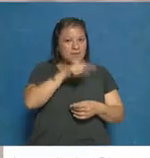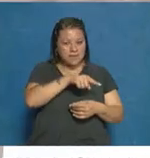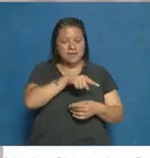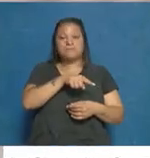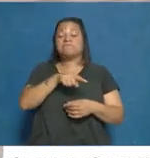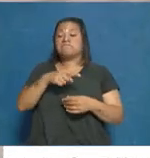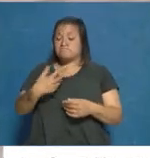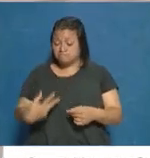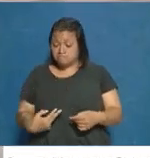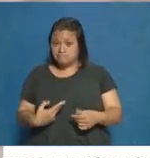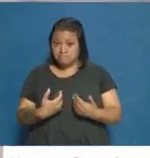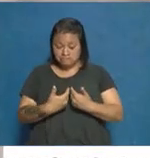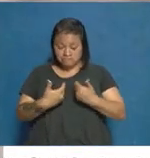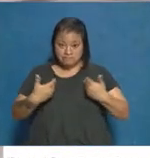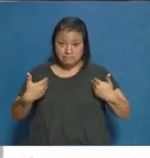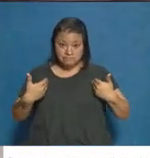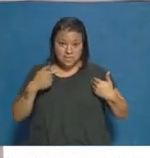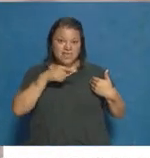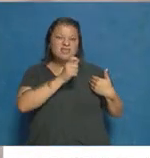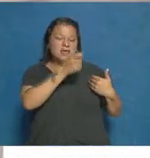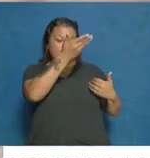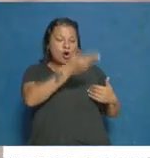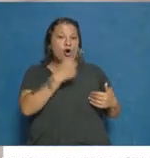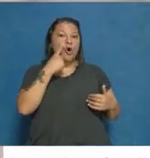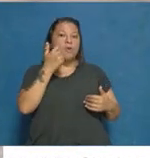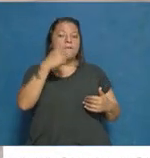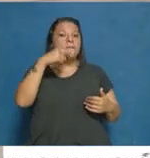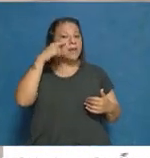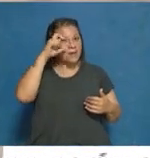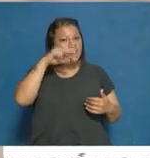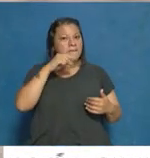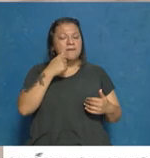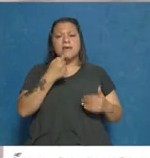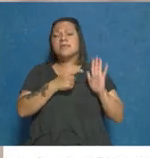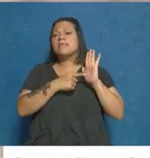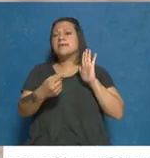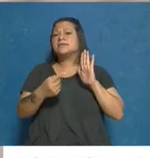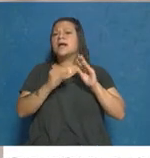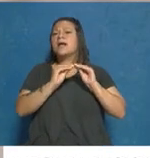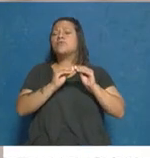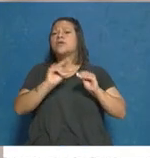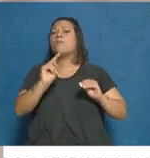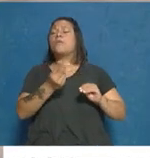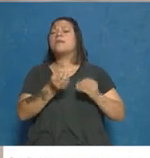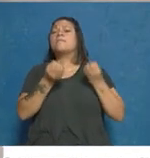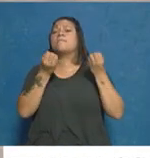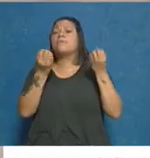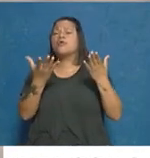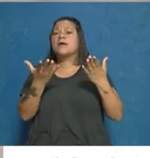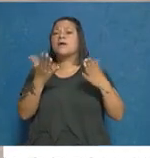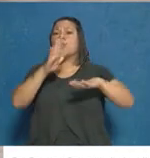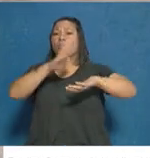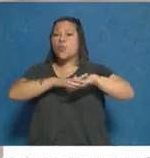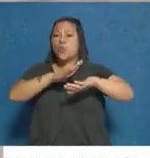practicada aquí en vida fuera Carlos Amieva, dice que la causa de muerte se produce por un